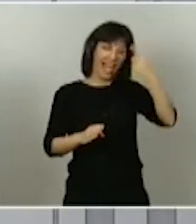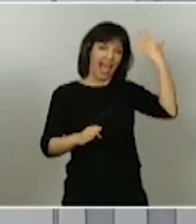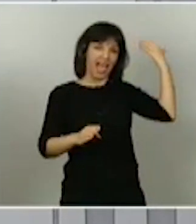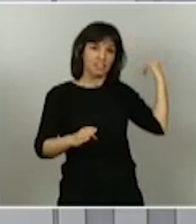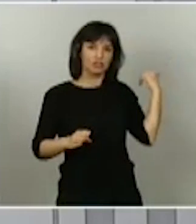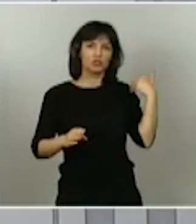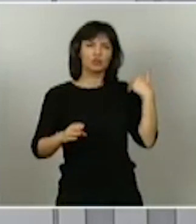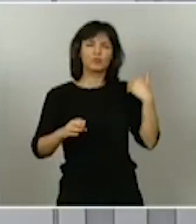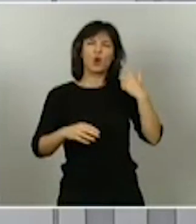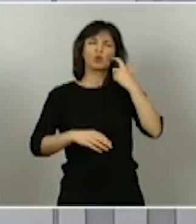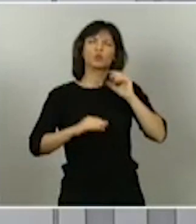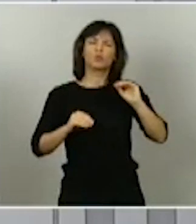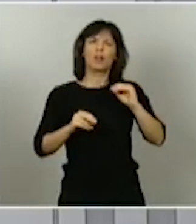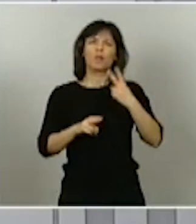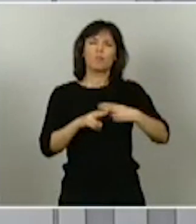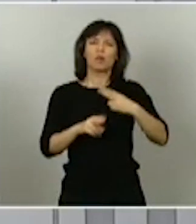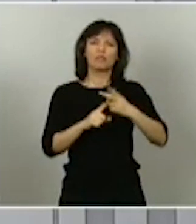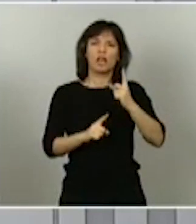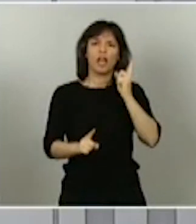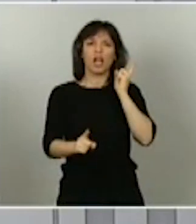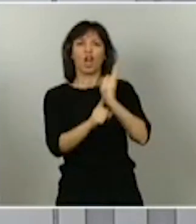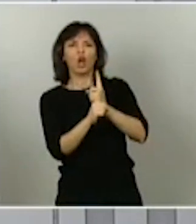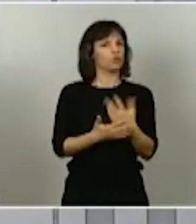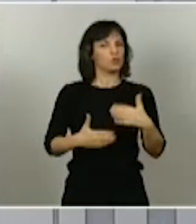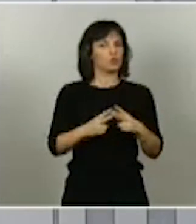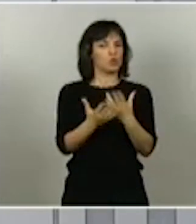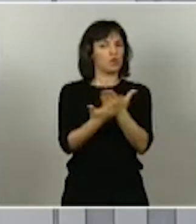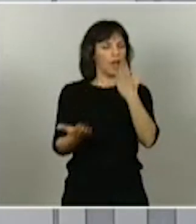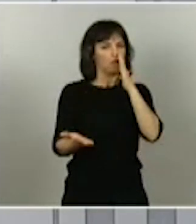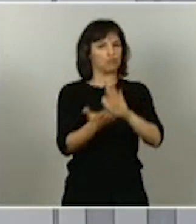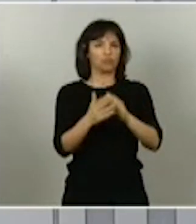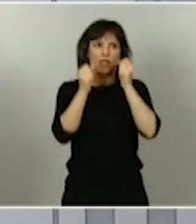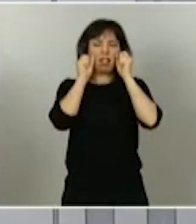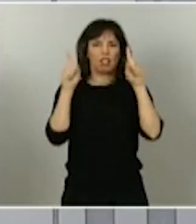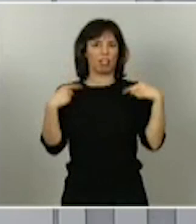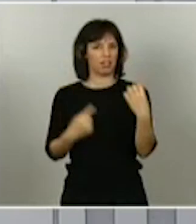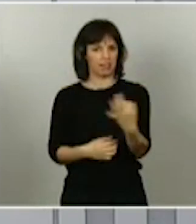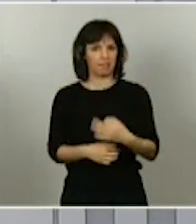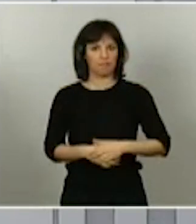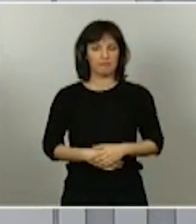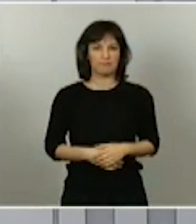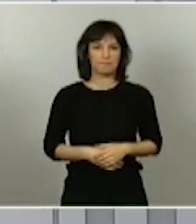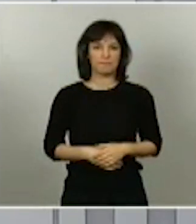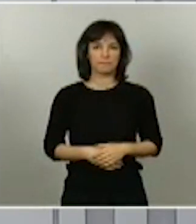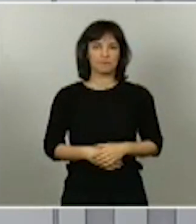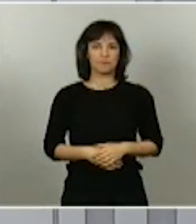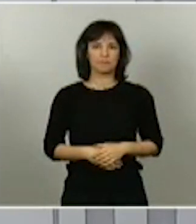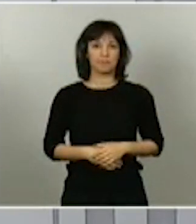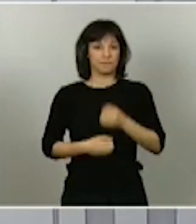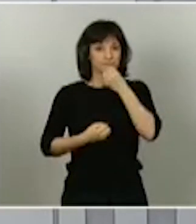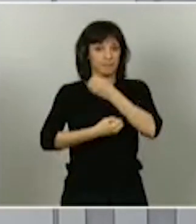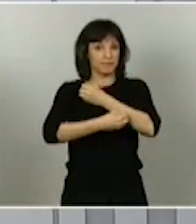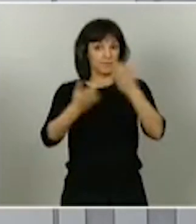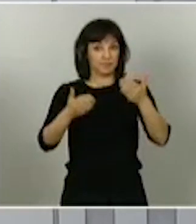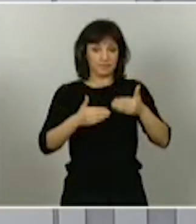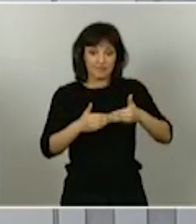contrapuestos que hacen inviable cualquier tipo de acuerdo. Quiero comunicarles que en este camino el Gobierno no va a escatimar ningún